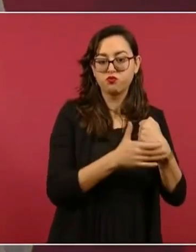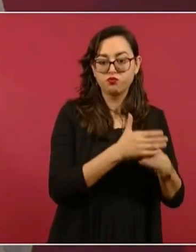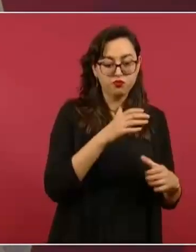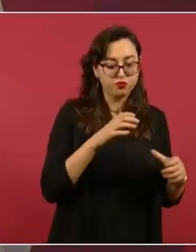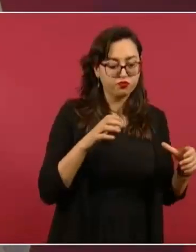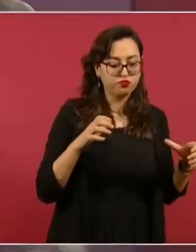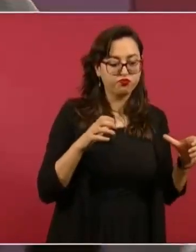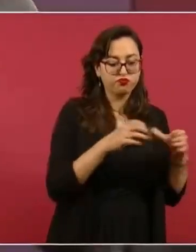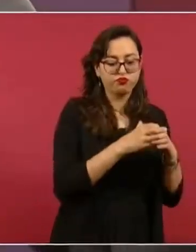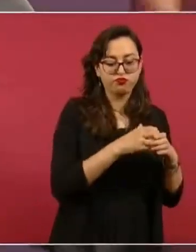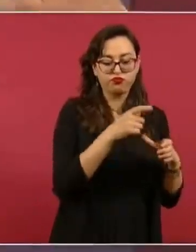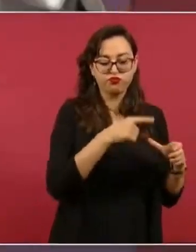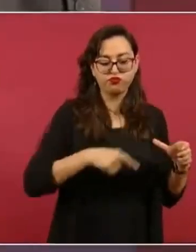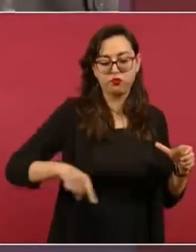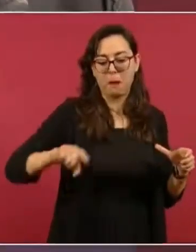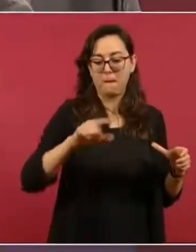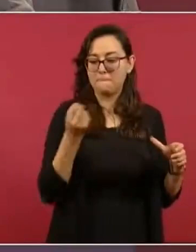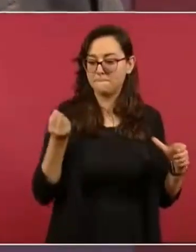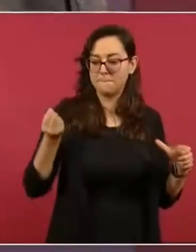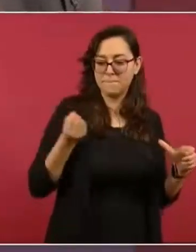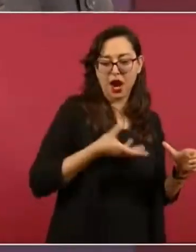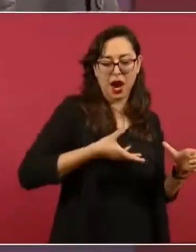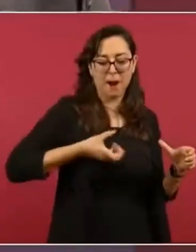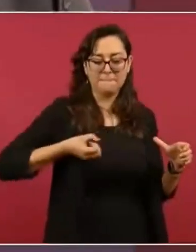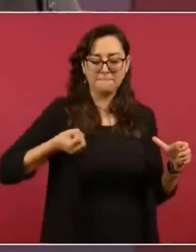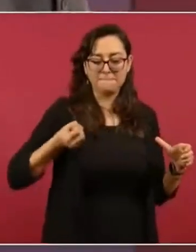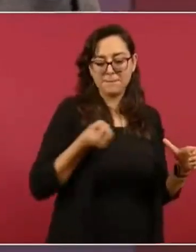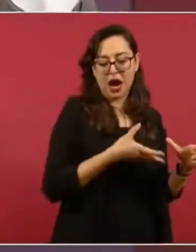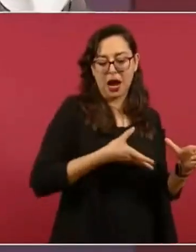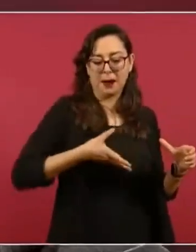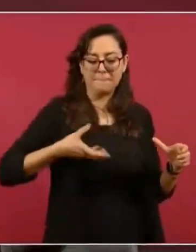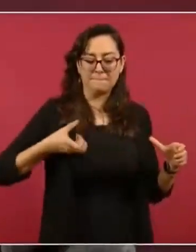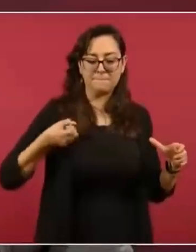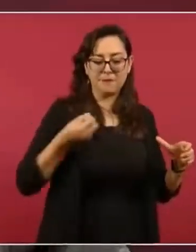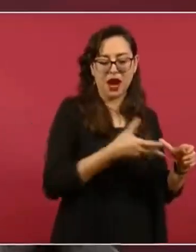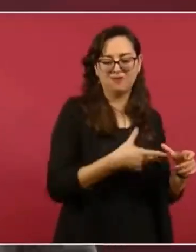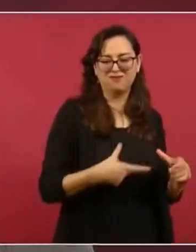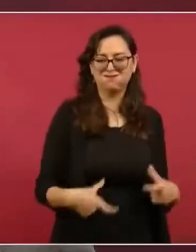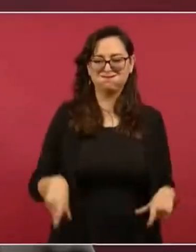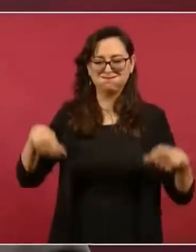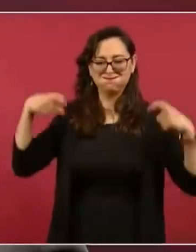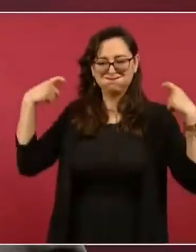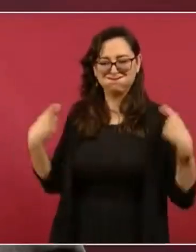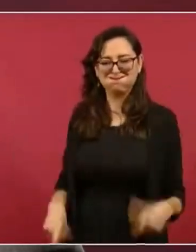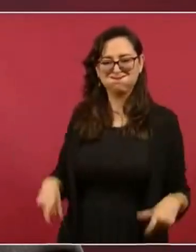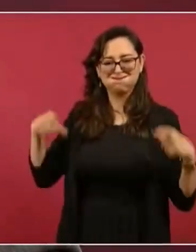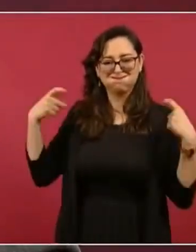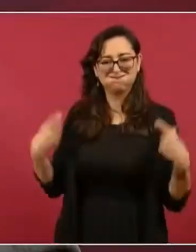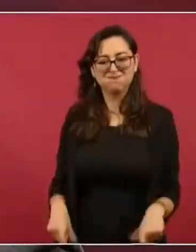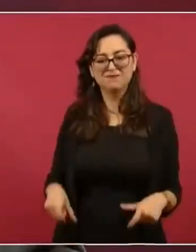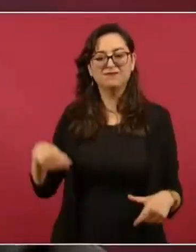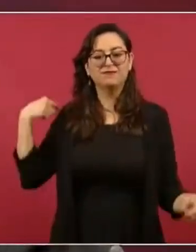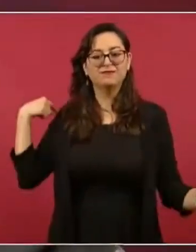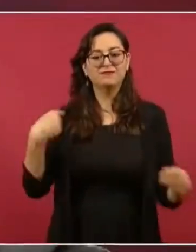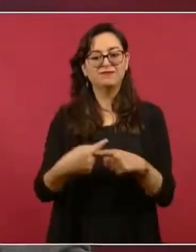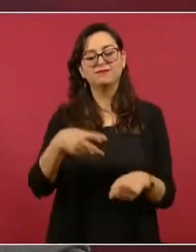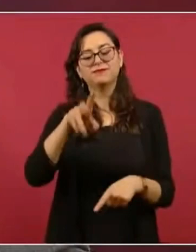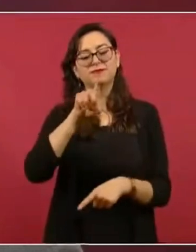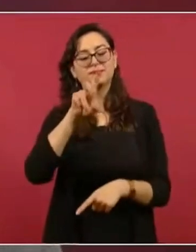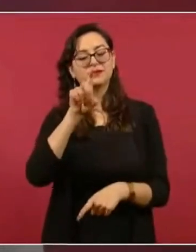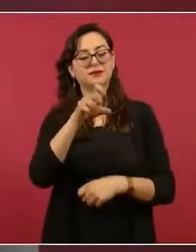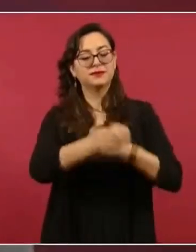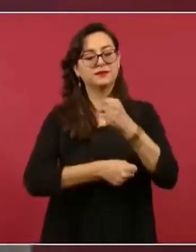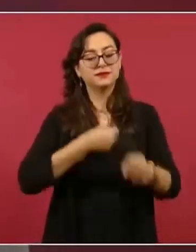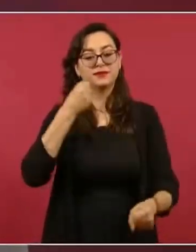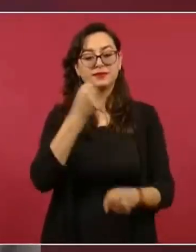se enriquecieron como nunca en los últimos 30, 40 años de política